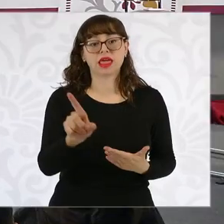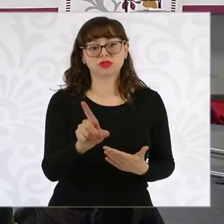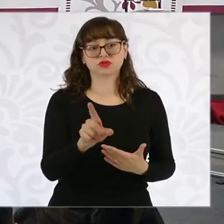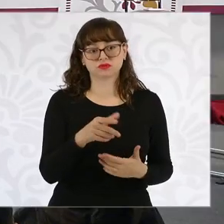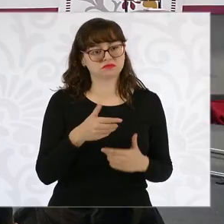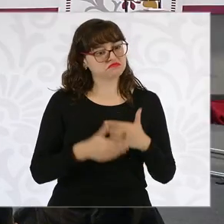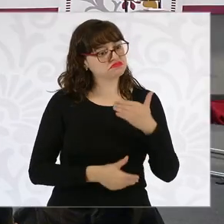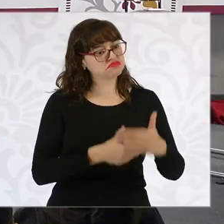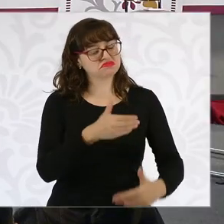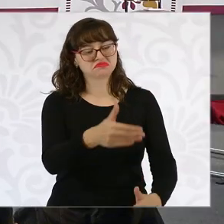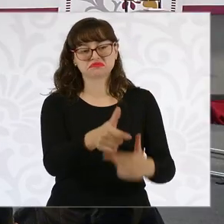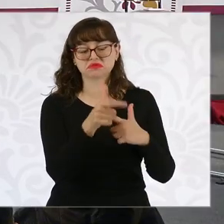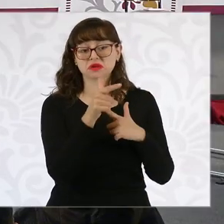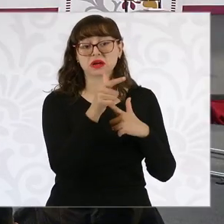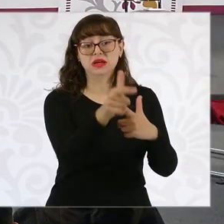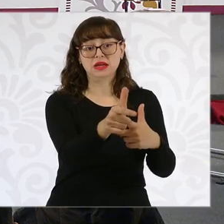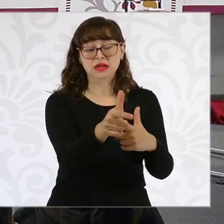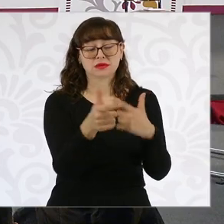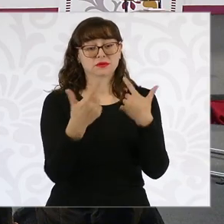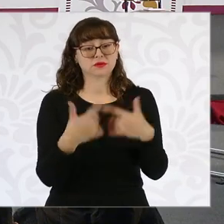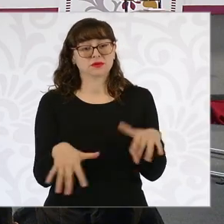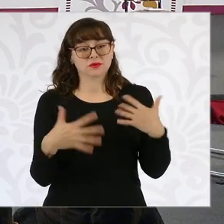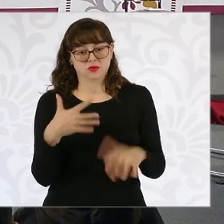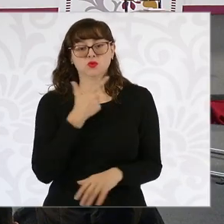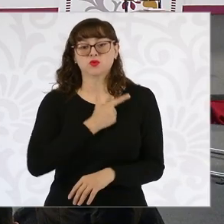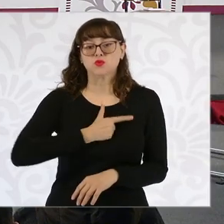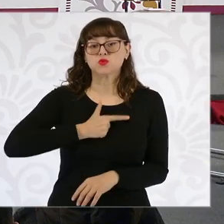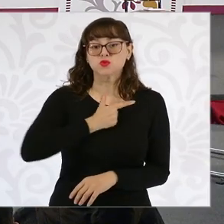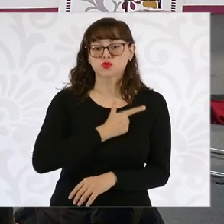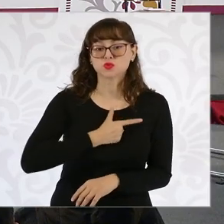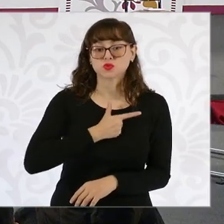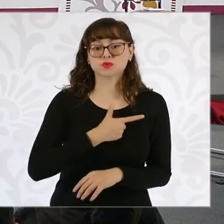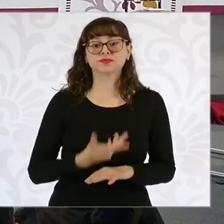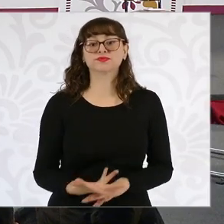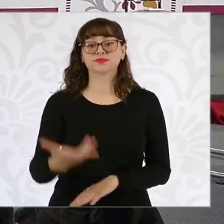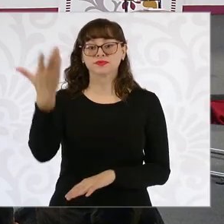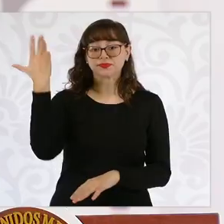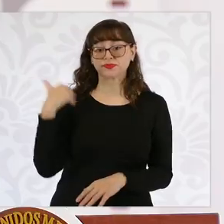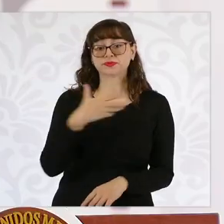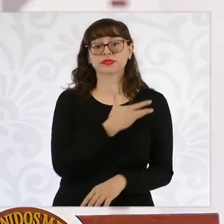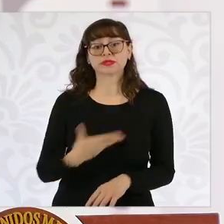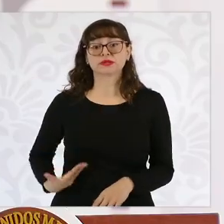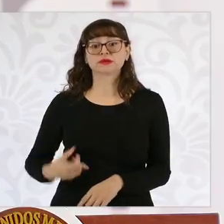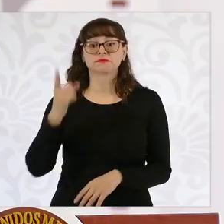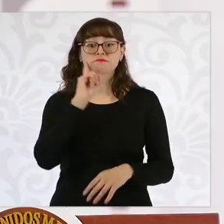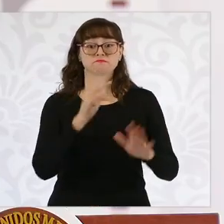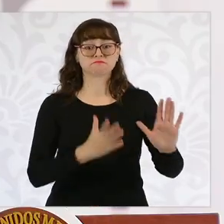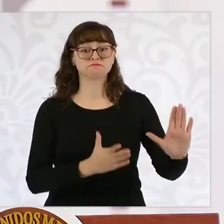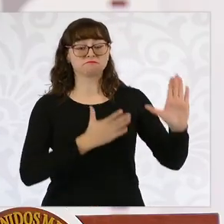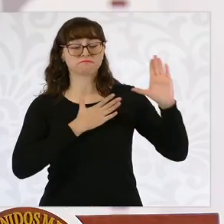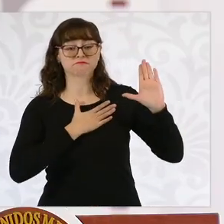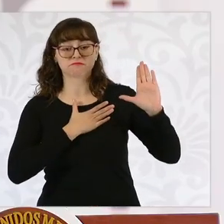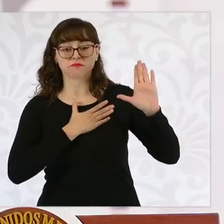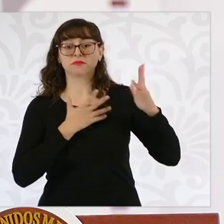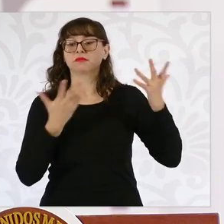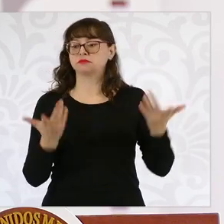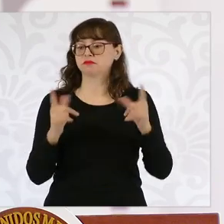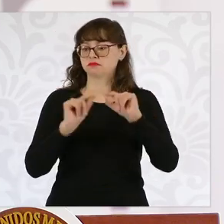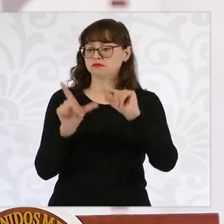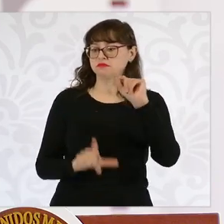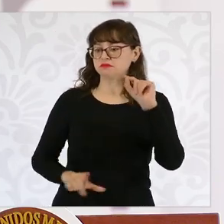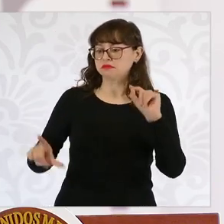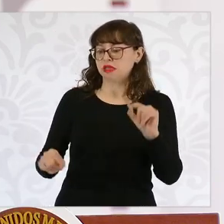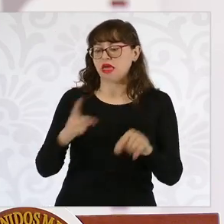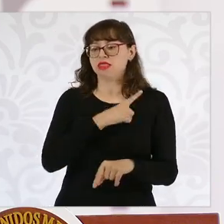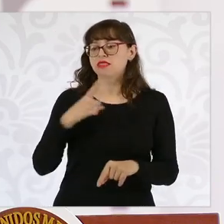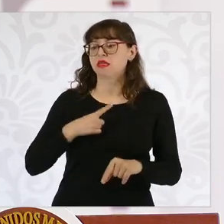construcción de estos derechos. La presidenta en su toma de protesta habló de la República Fraterna y de los